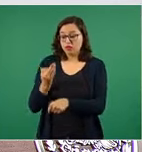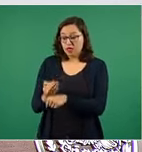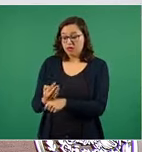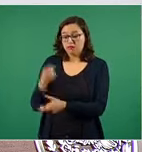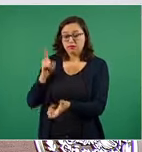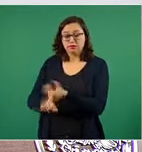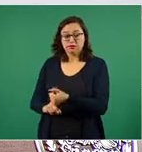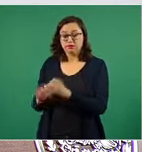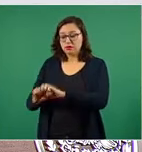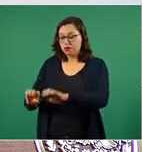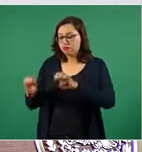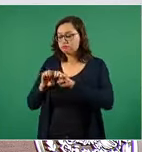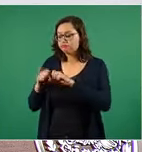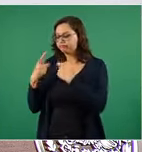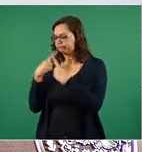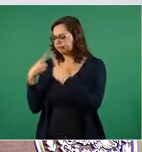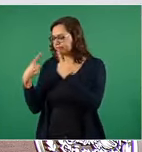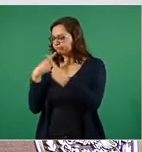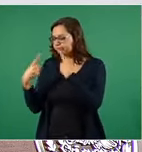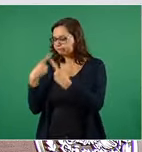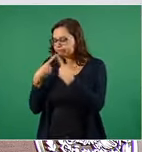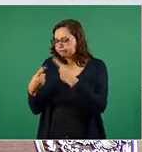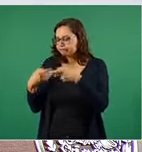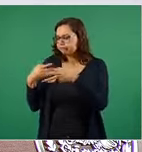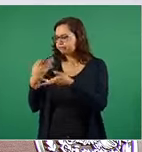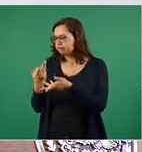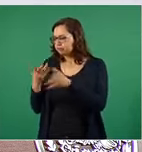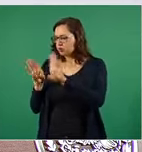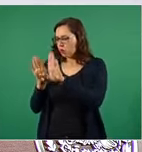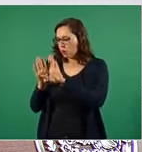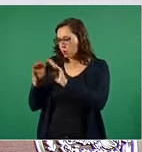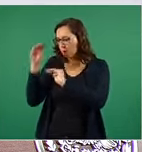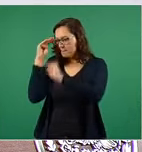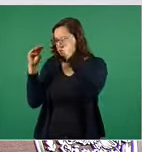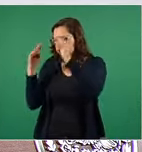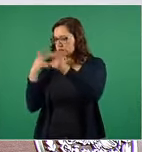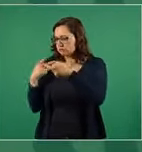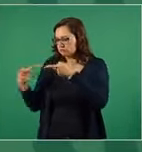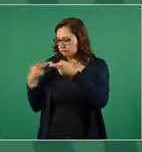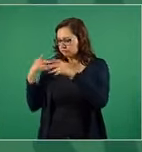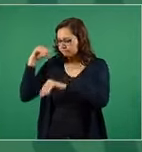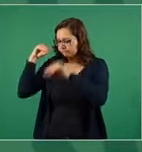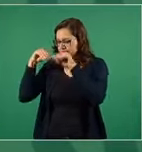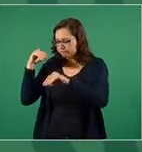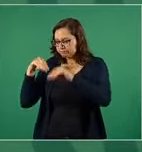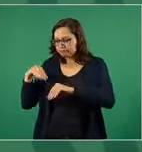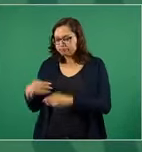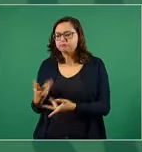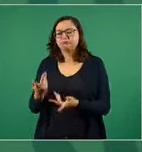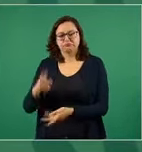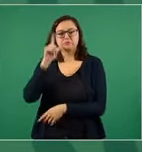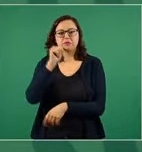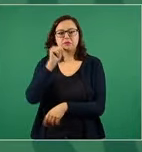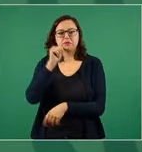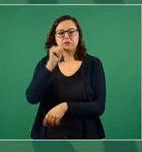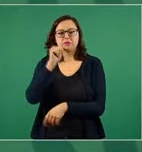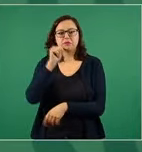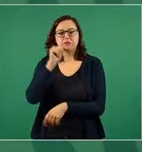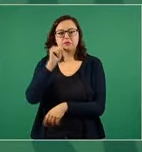tratamos este asunto hoy en el Gabinete de Seguridad. Entonces,